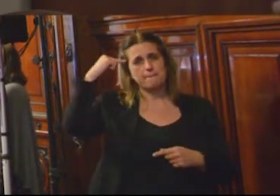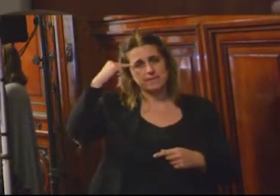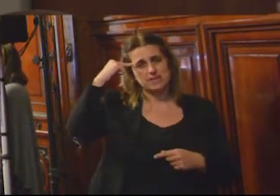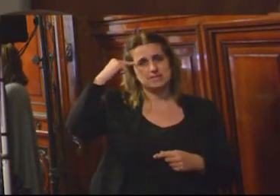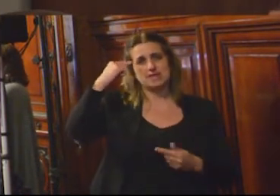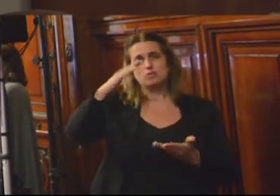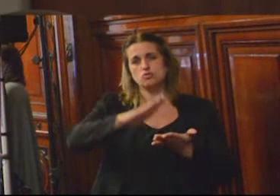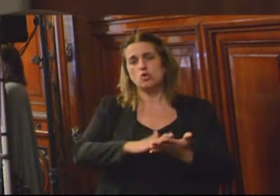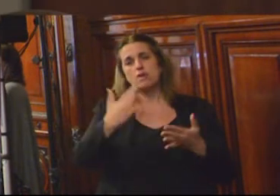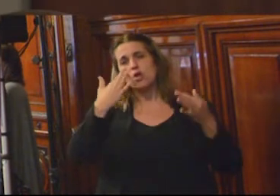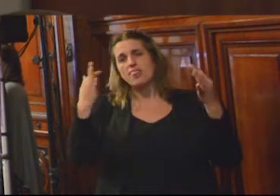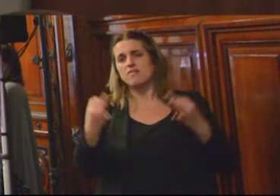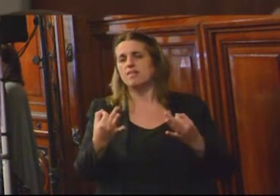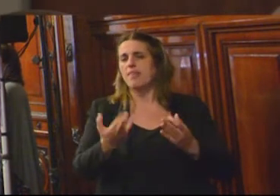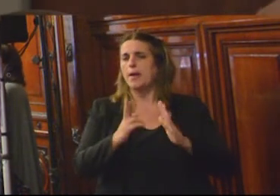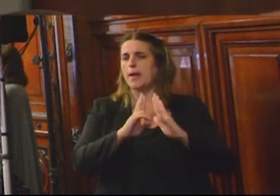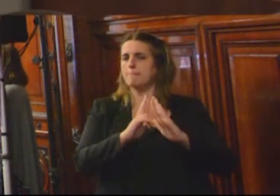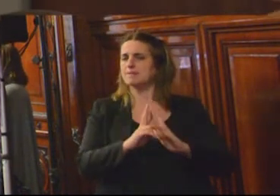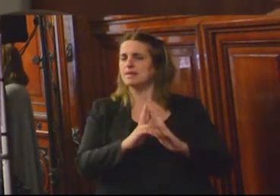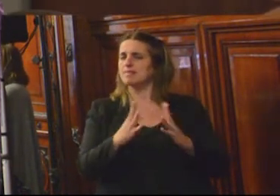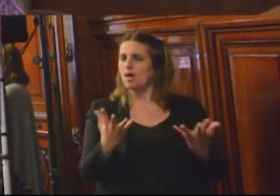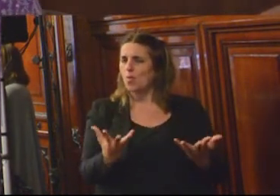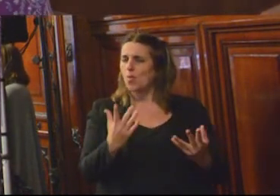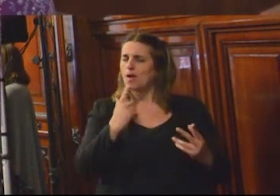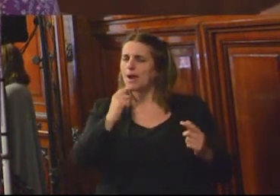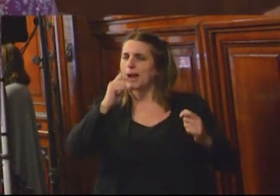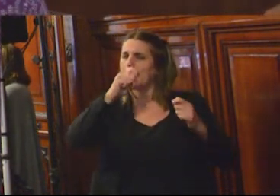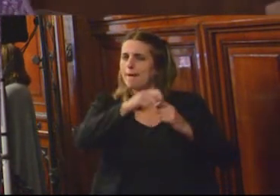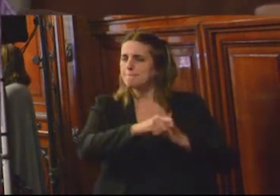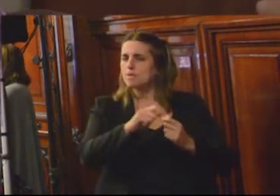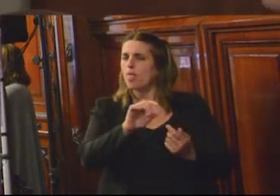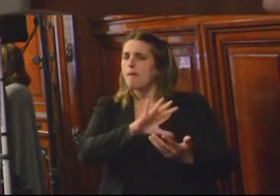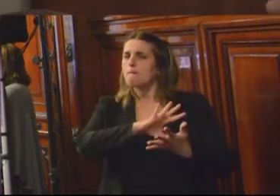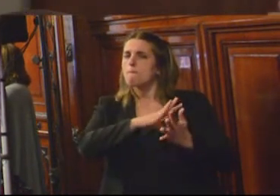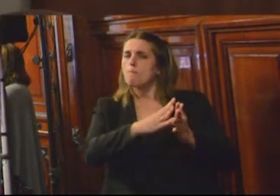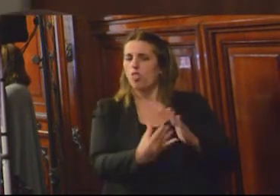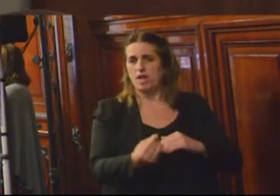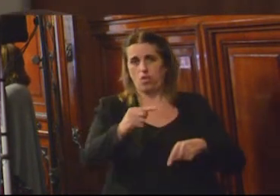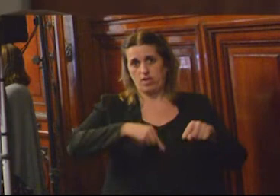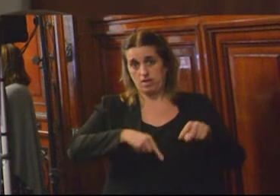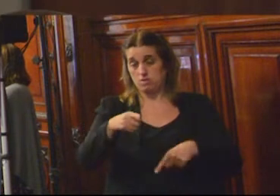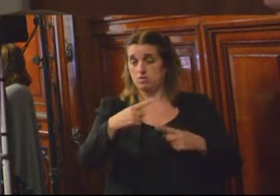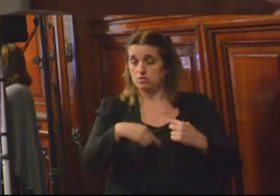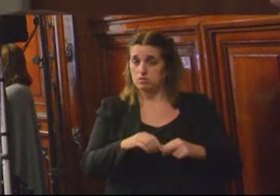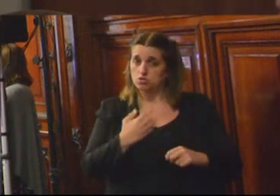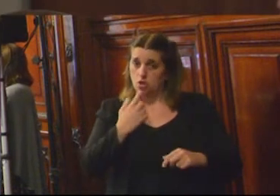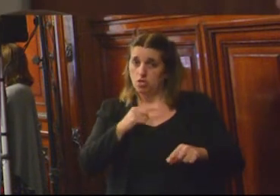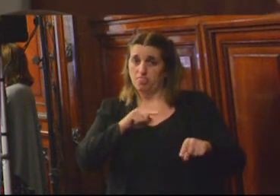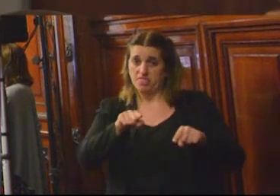realmente representa este cambio de paradigma. Y yo lo dirijo